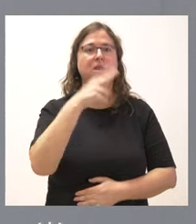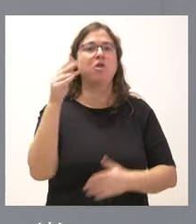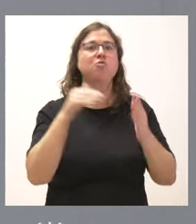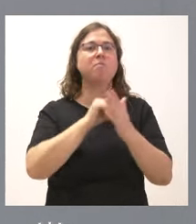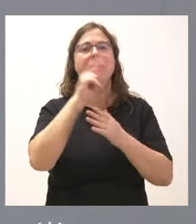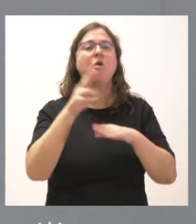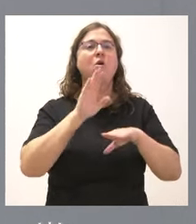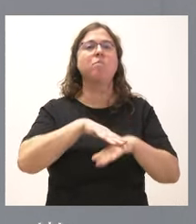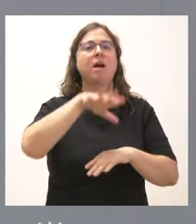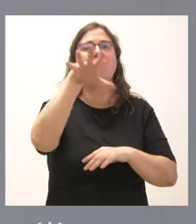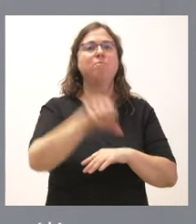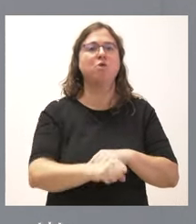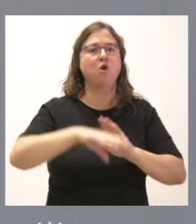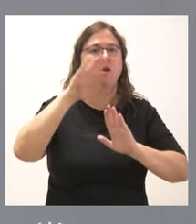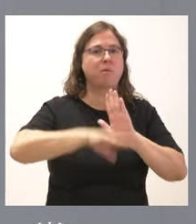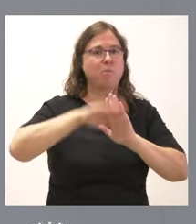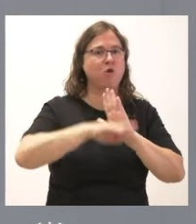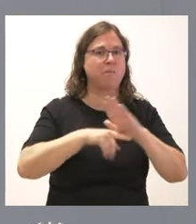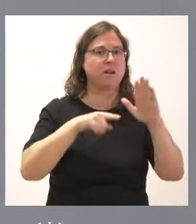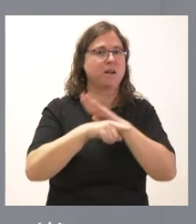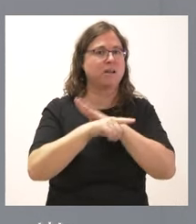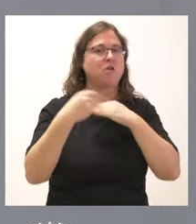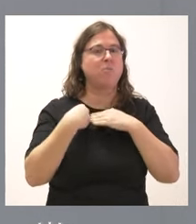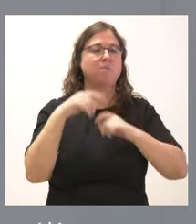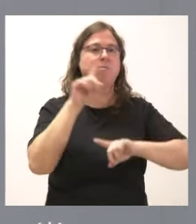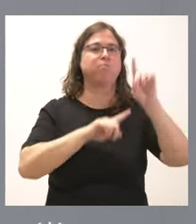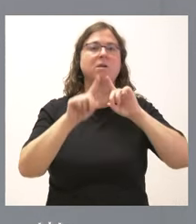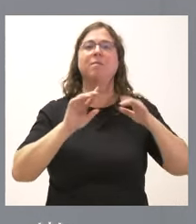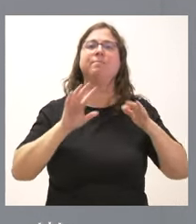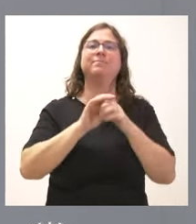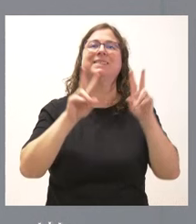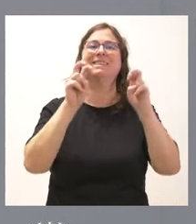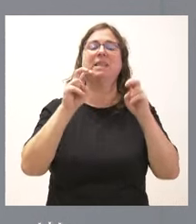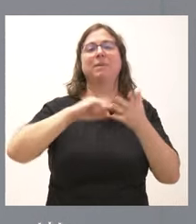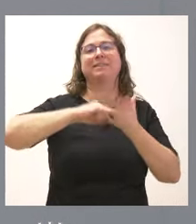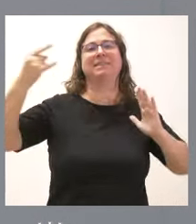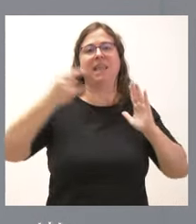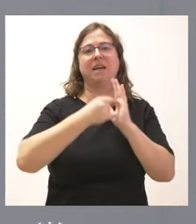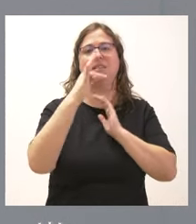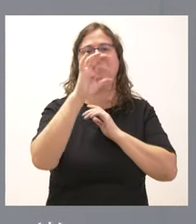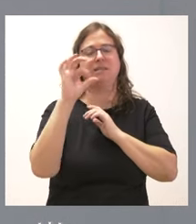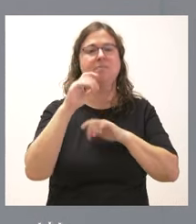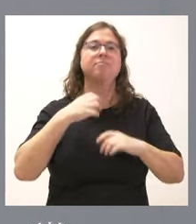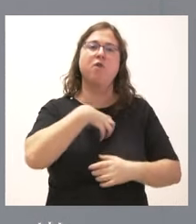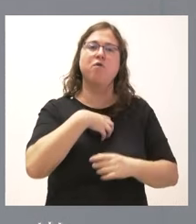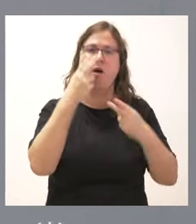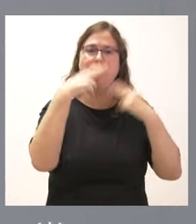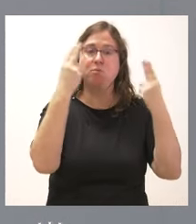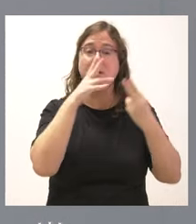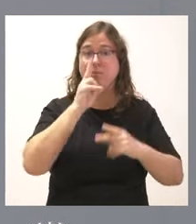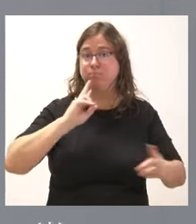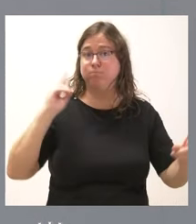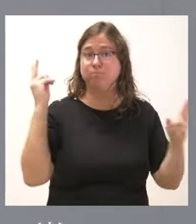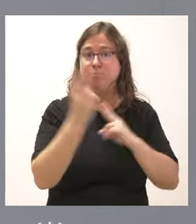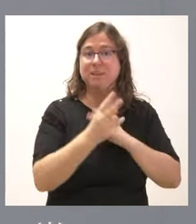compra del programa que gestiona las incidencias relacionadas con las TICs de los empleados públicos, que en este momento da respuesta